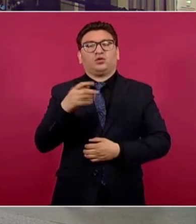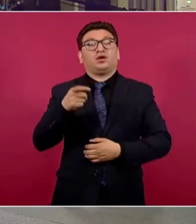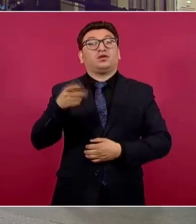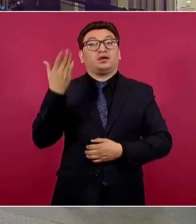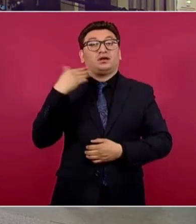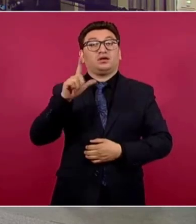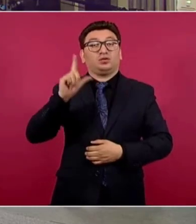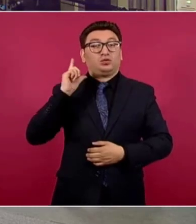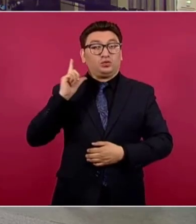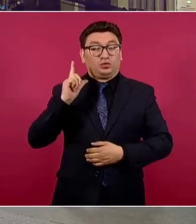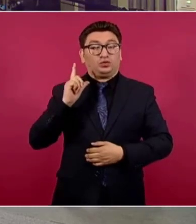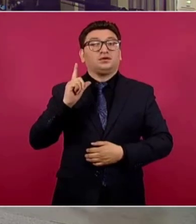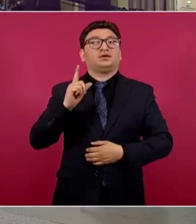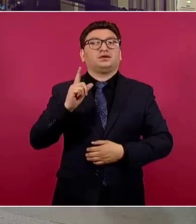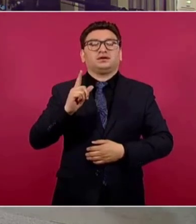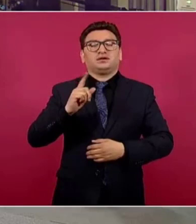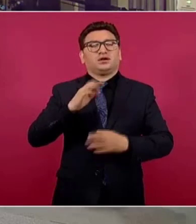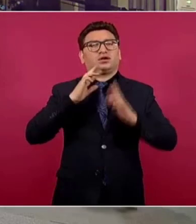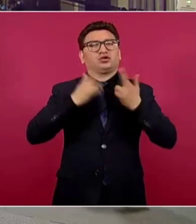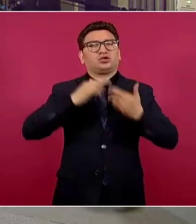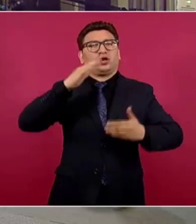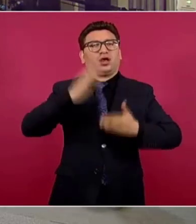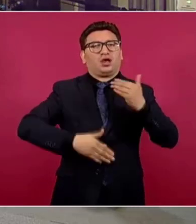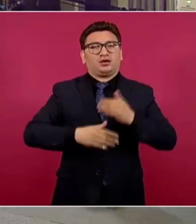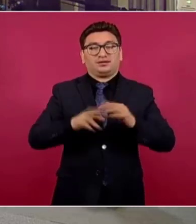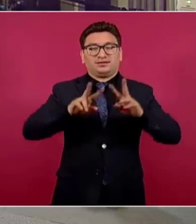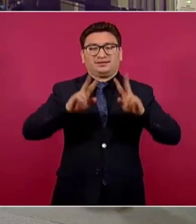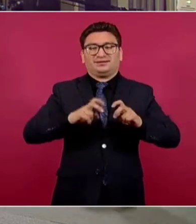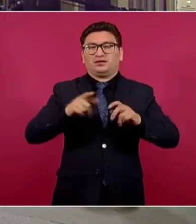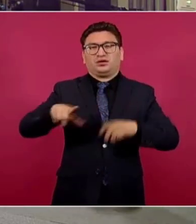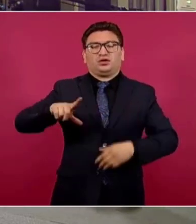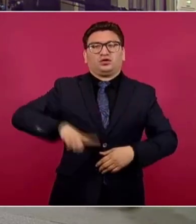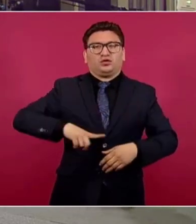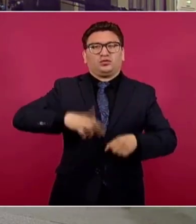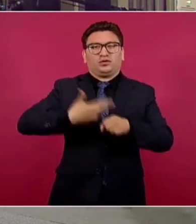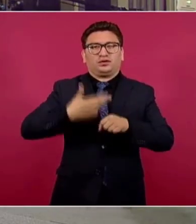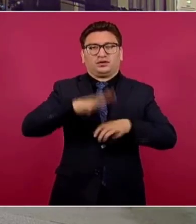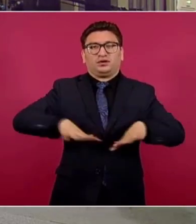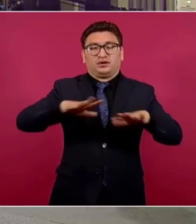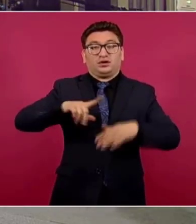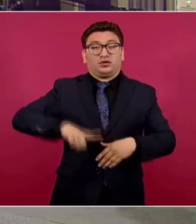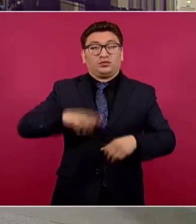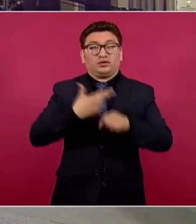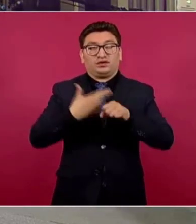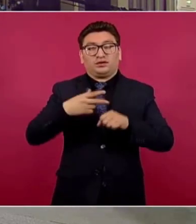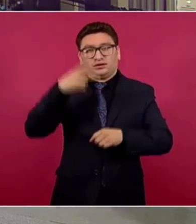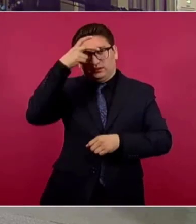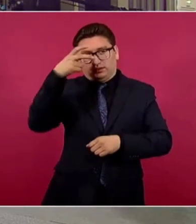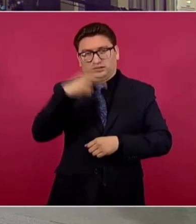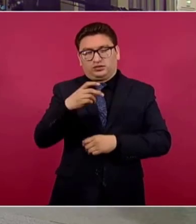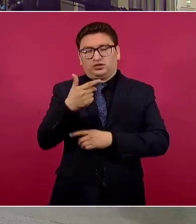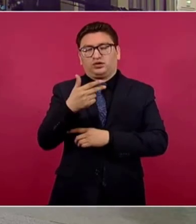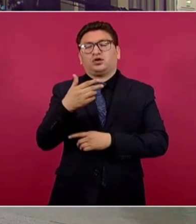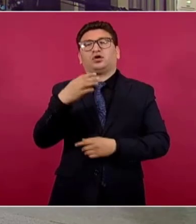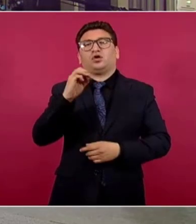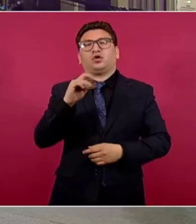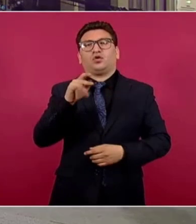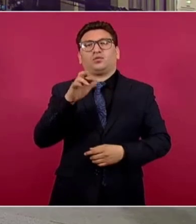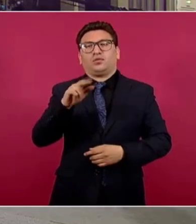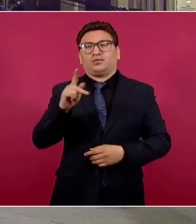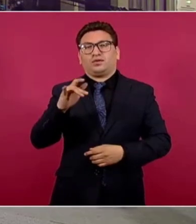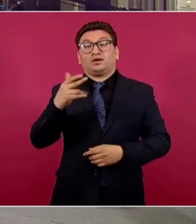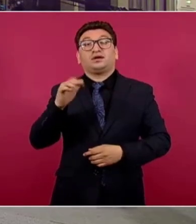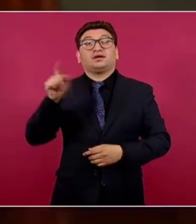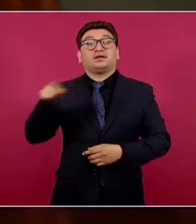el lunes al concluir la reunión que tuvo con los gobernadores del país, el gobernador de Hidalgo, Omar Fayad, reveló